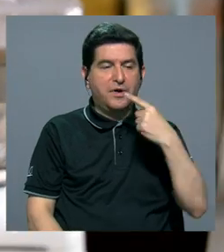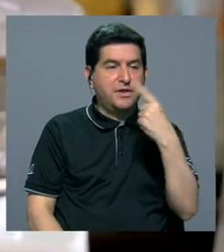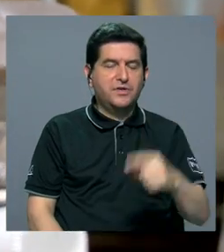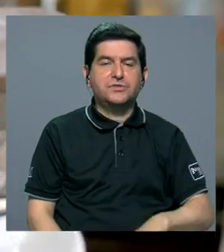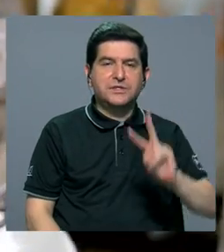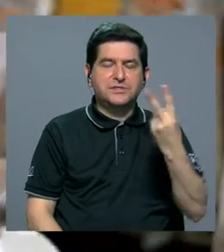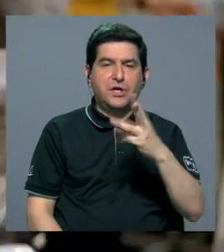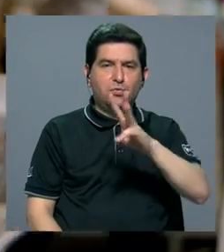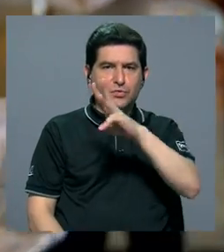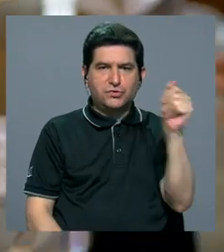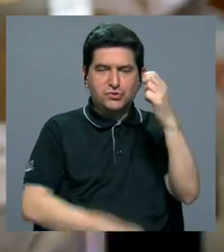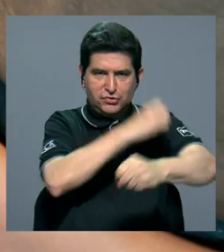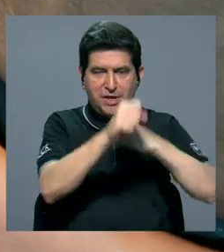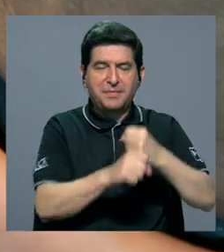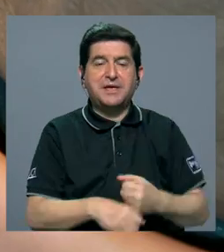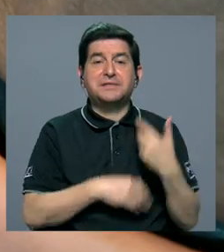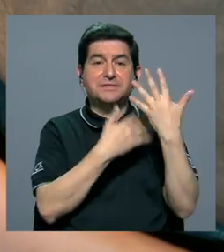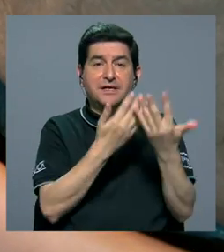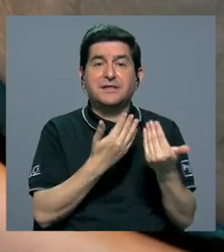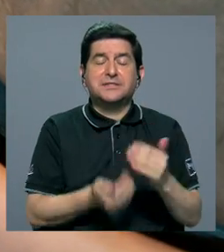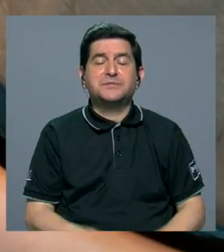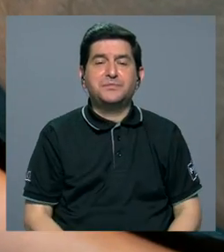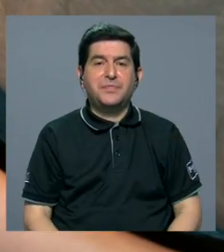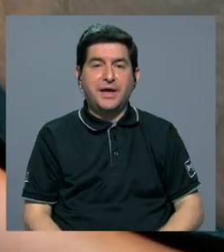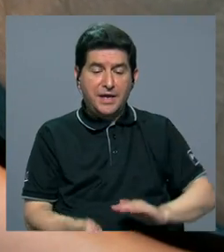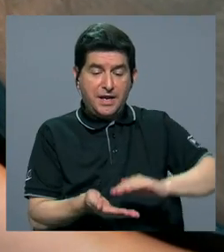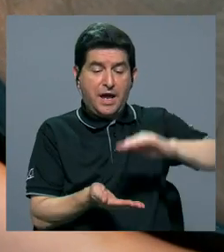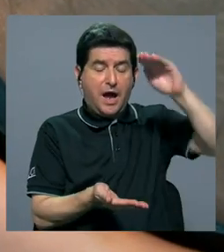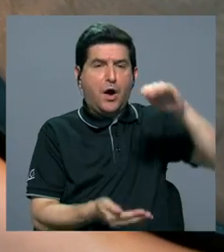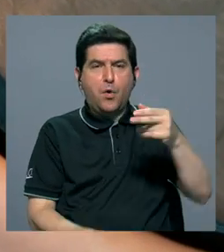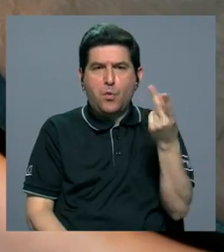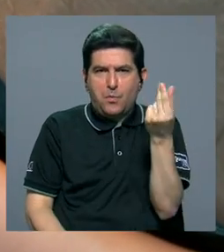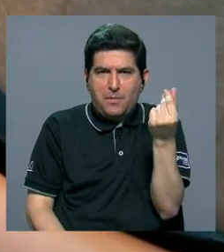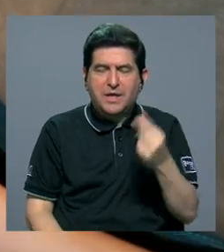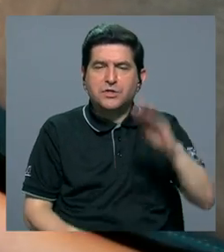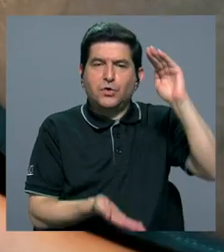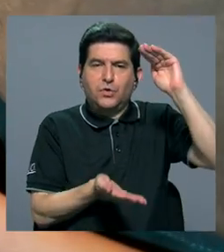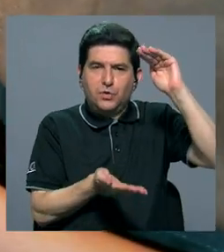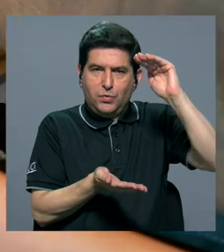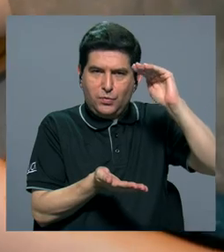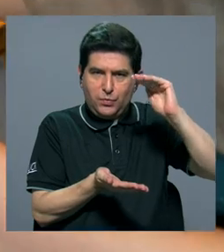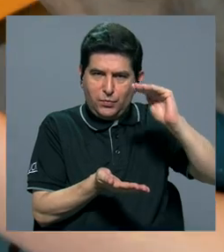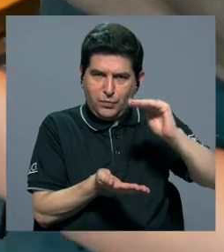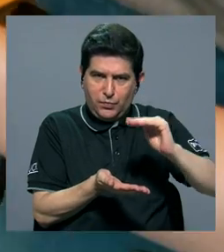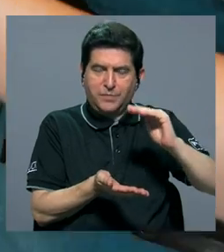semestre del año se espera que la tasa de crecimiento de inflación se reduzca.